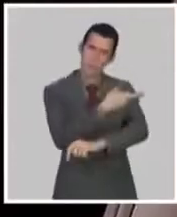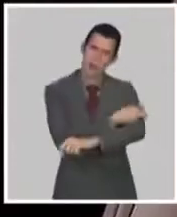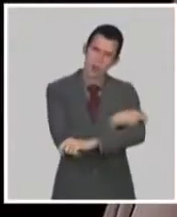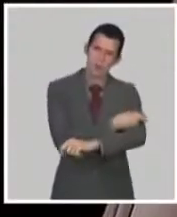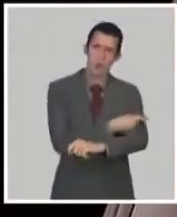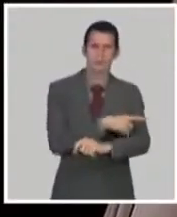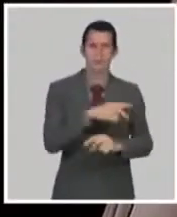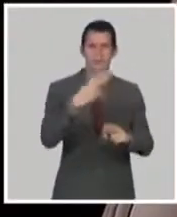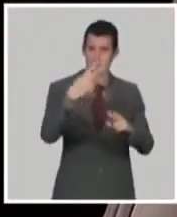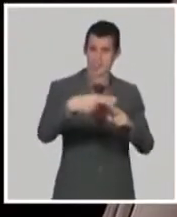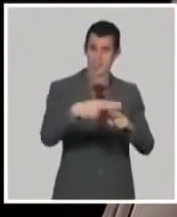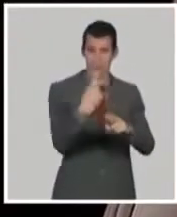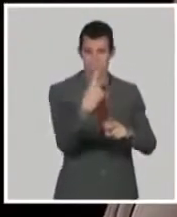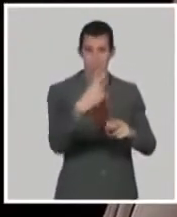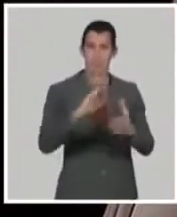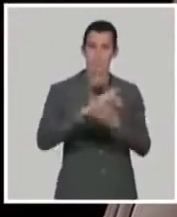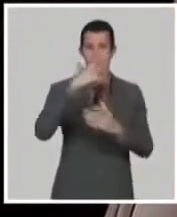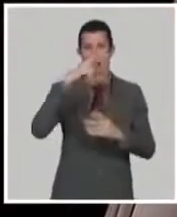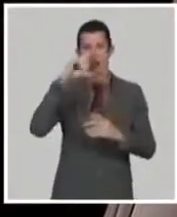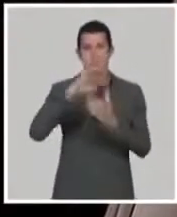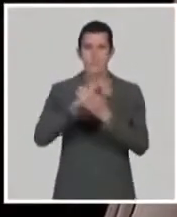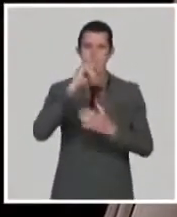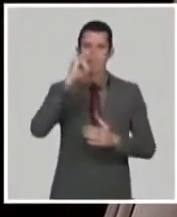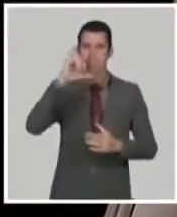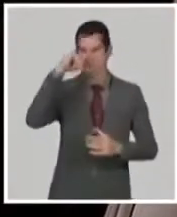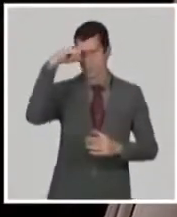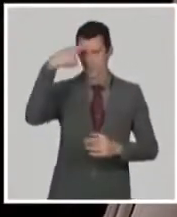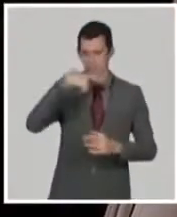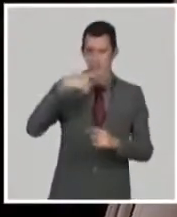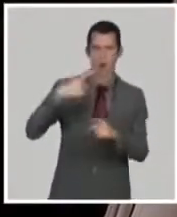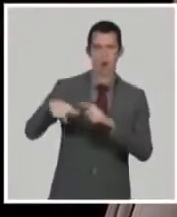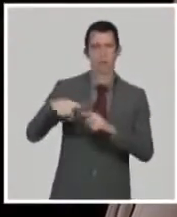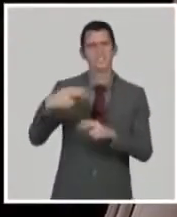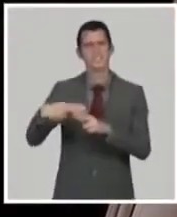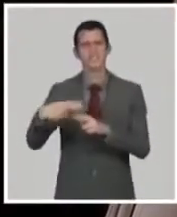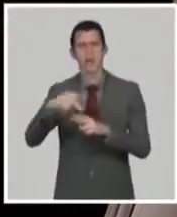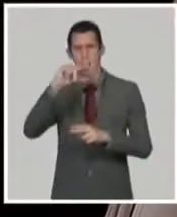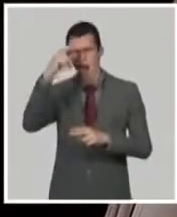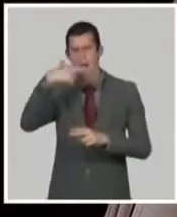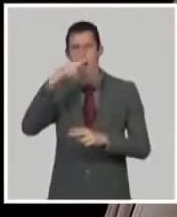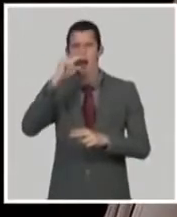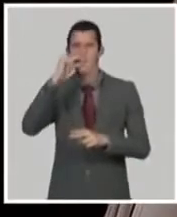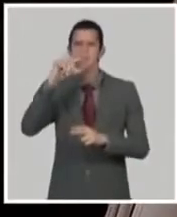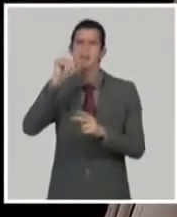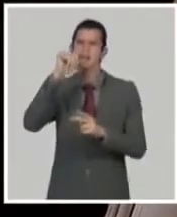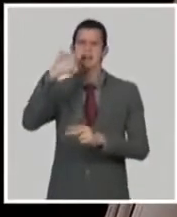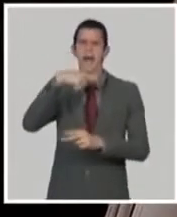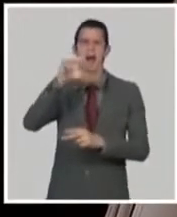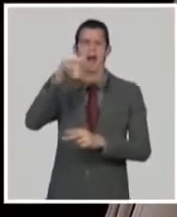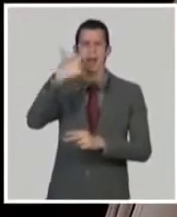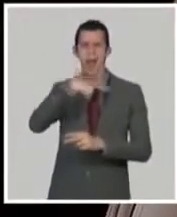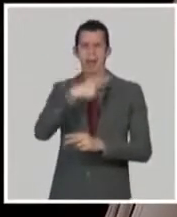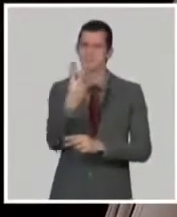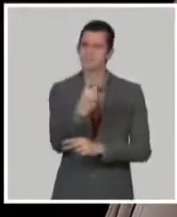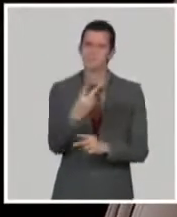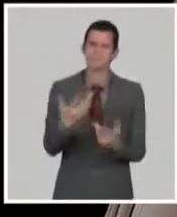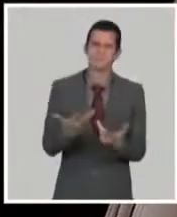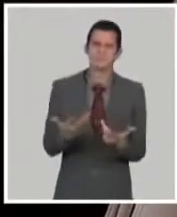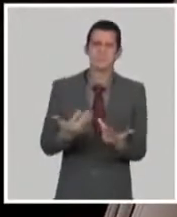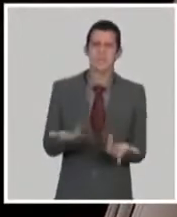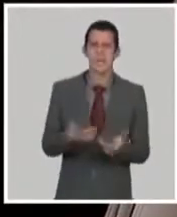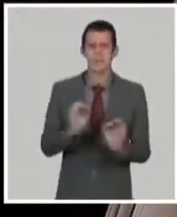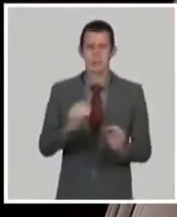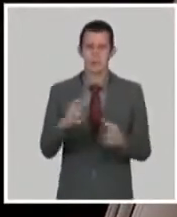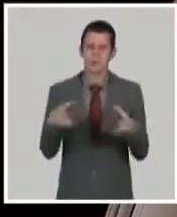¿Cómo la trayectoria, la experiencia del CGV en la producción de vacunas ha impactado, ha ayudado en todo este proceso